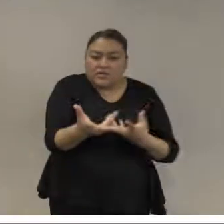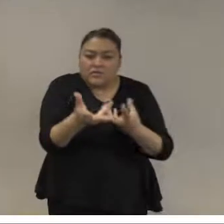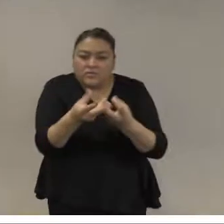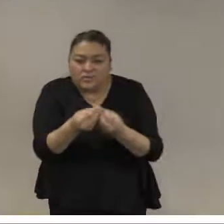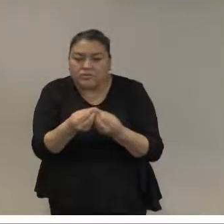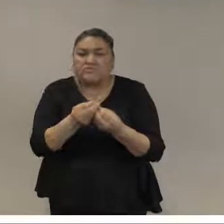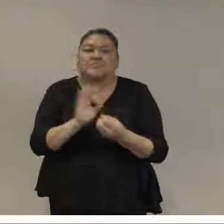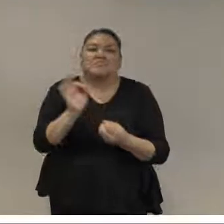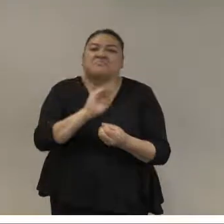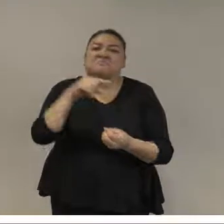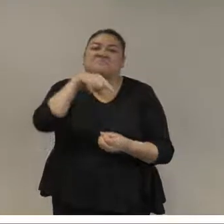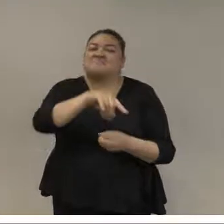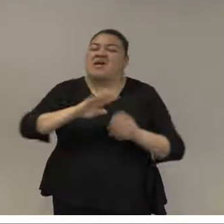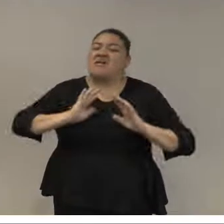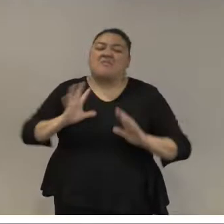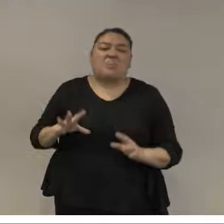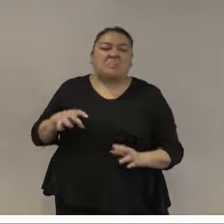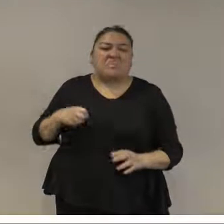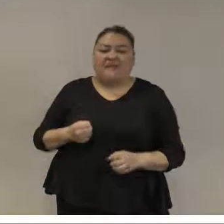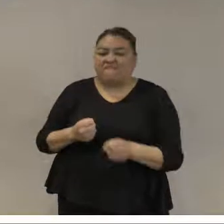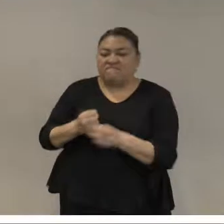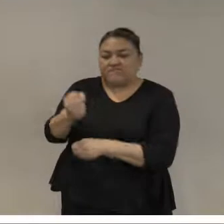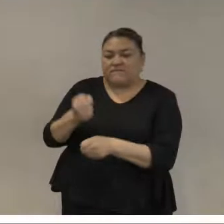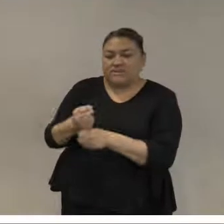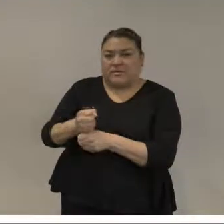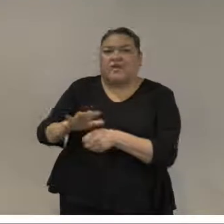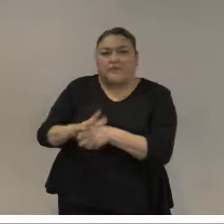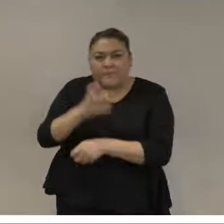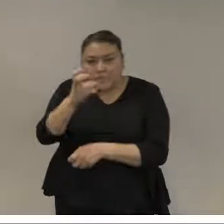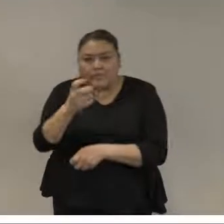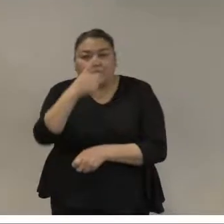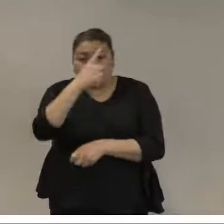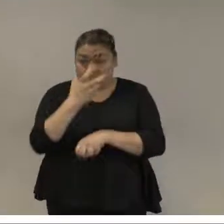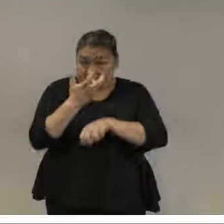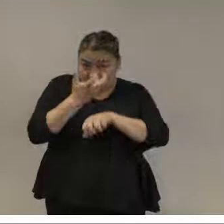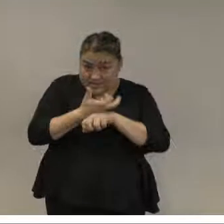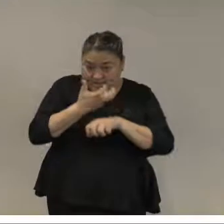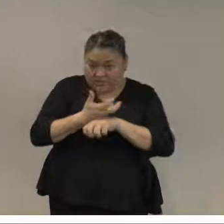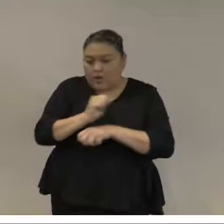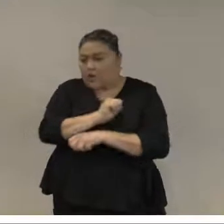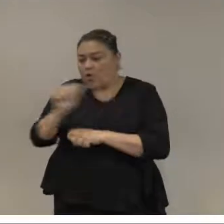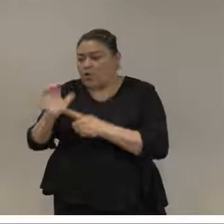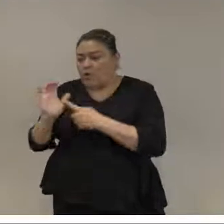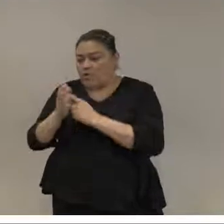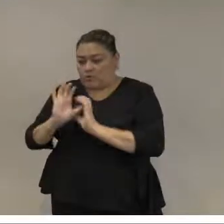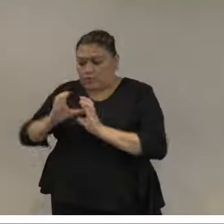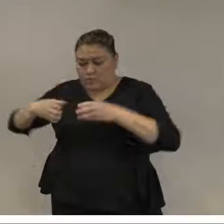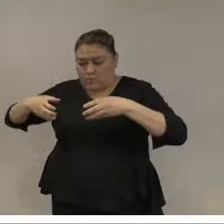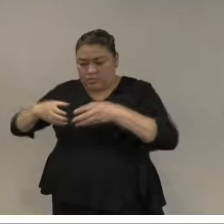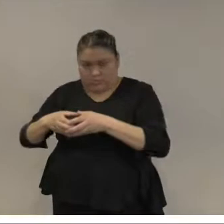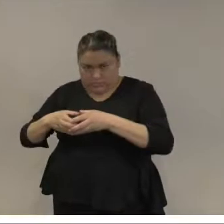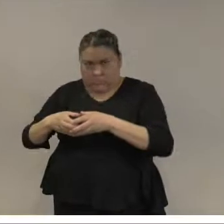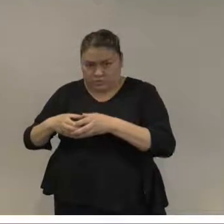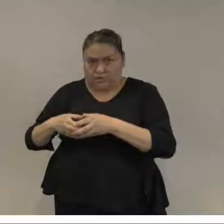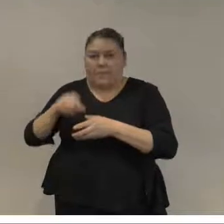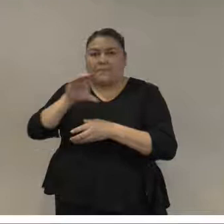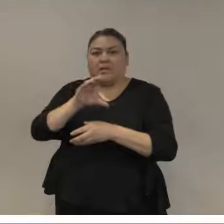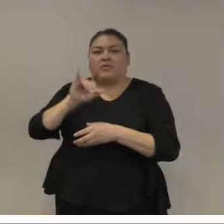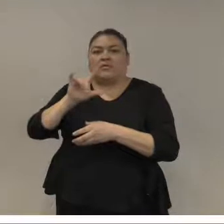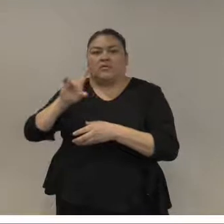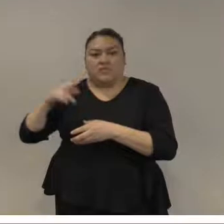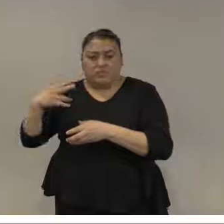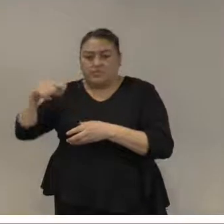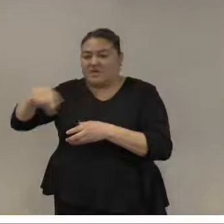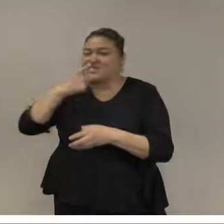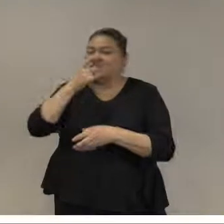abusos. Por eso, tanto el Departamento de Defensa de Estados Unidos como la Comisión Interamericana de Derechos Humanos recomiendan